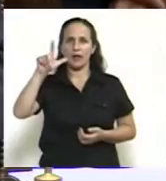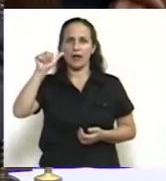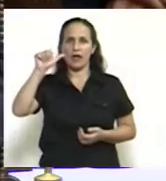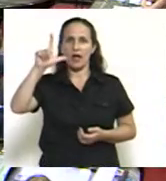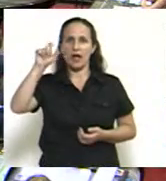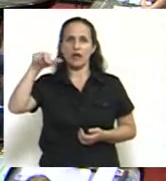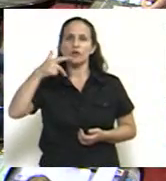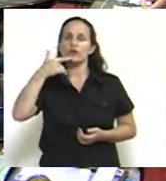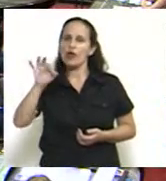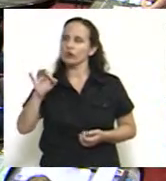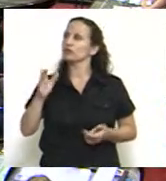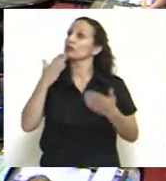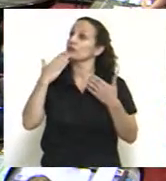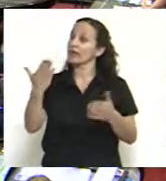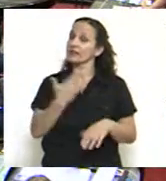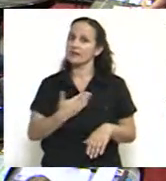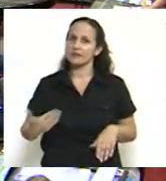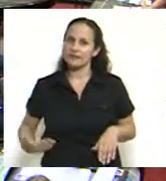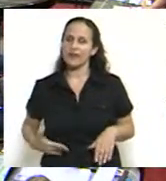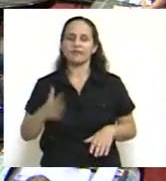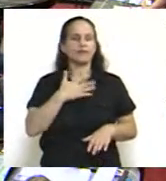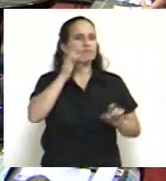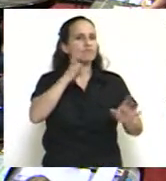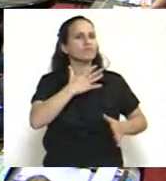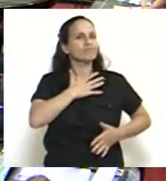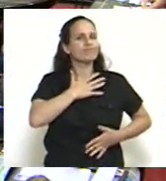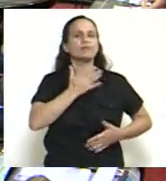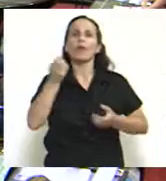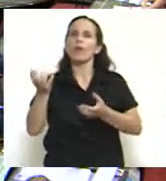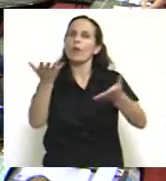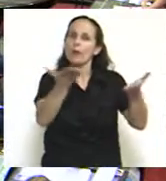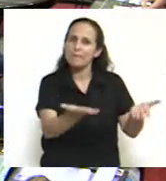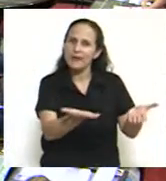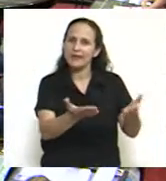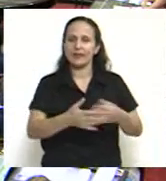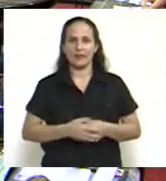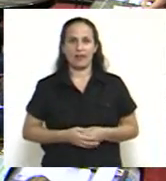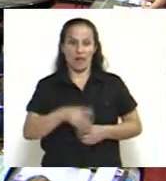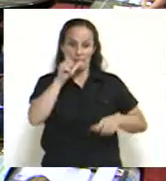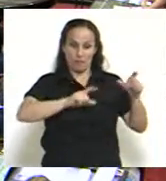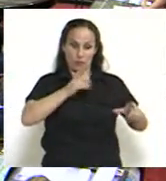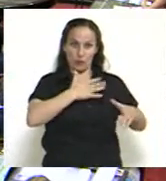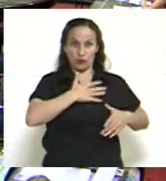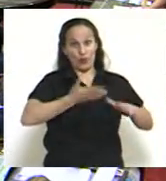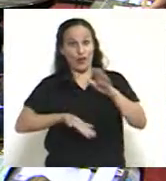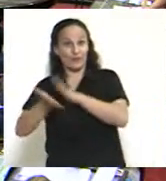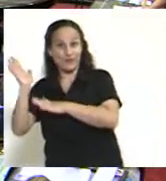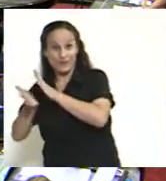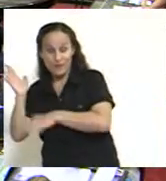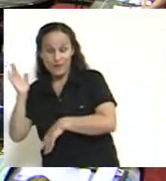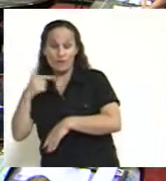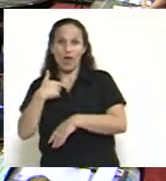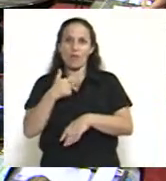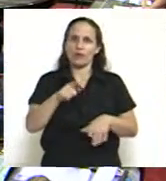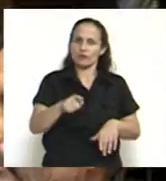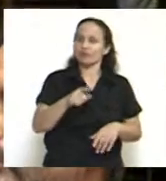Gracias, señor Presidente, para darle la bienvenida en la salida de muchos de nosotros por la gran noticia de este